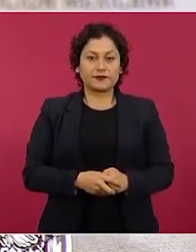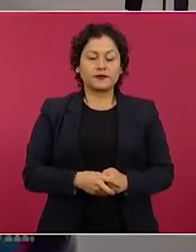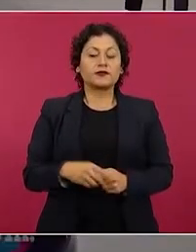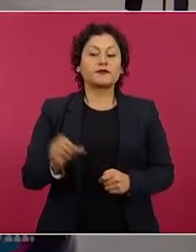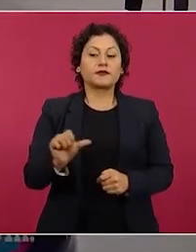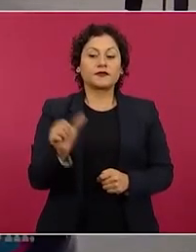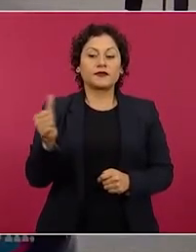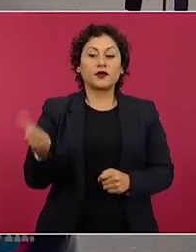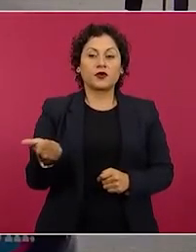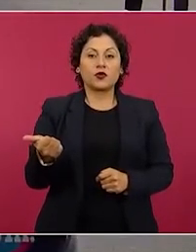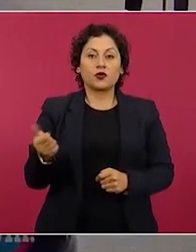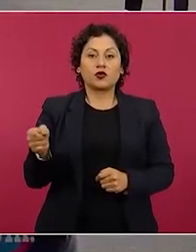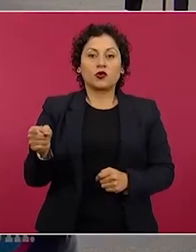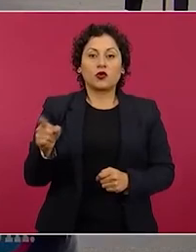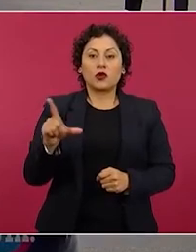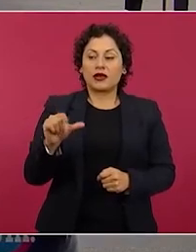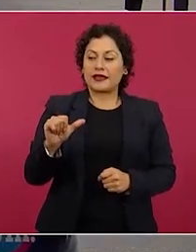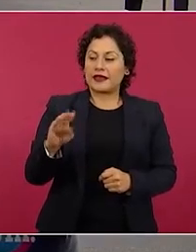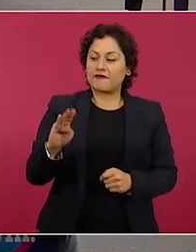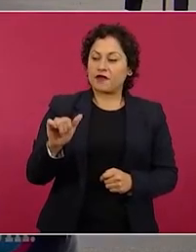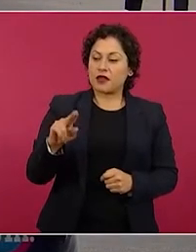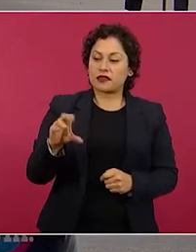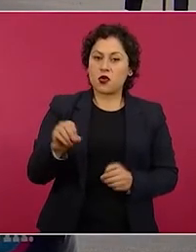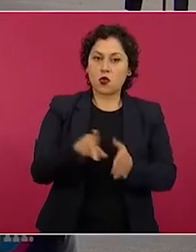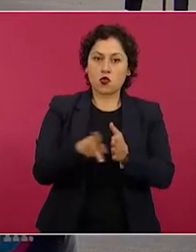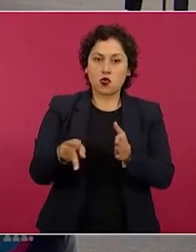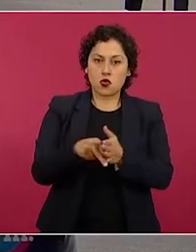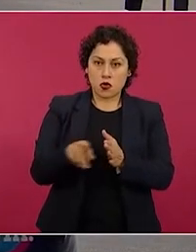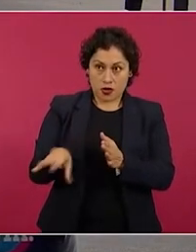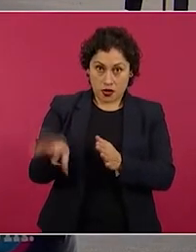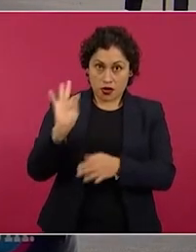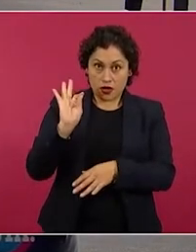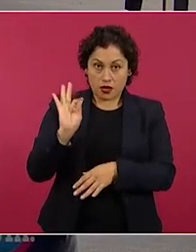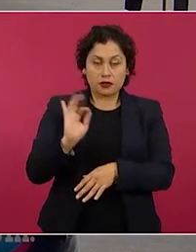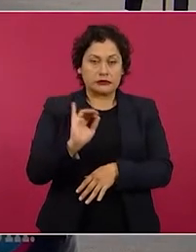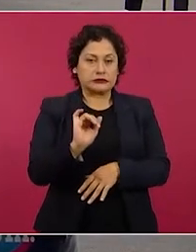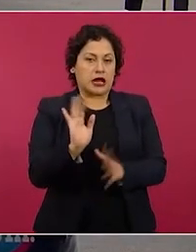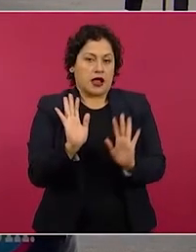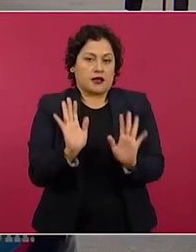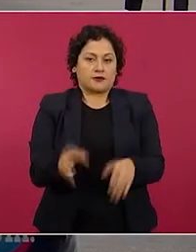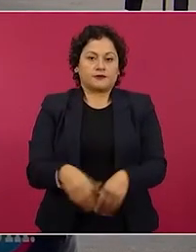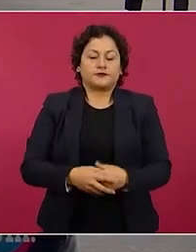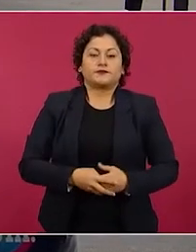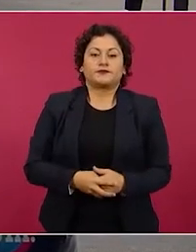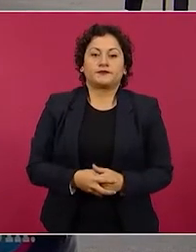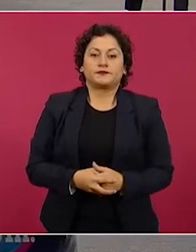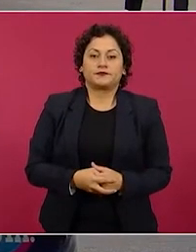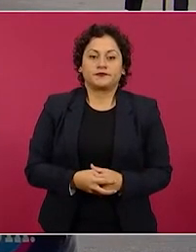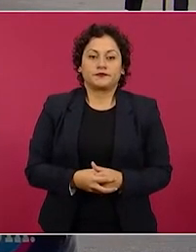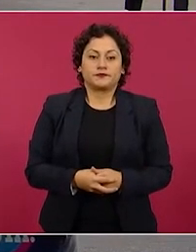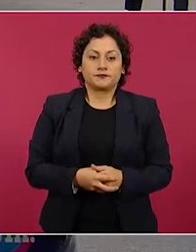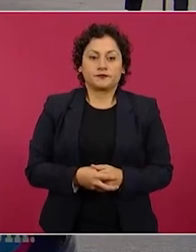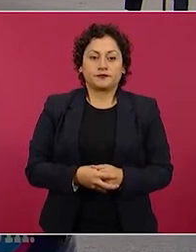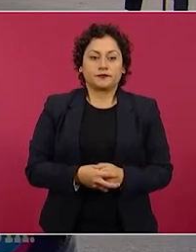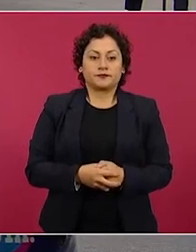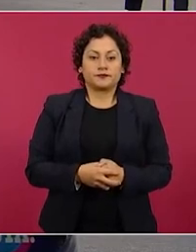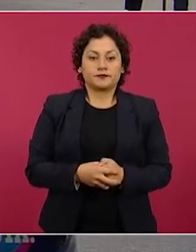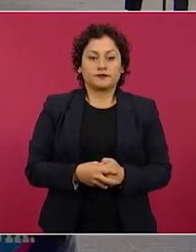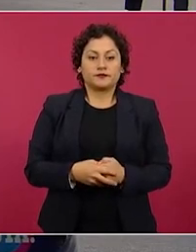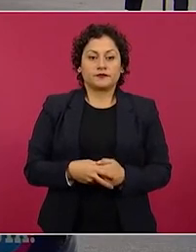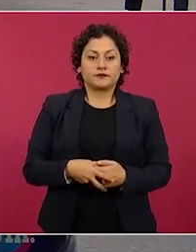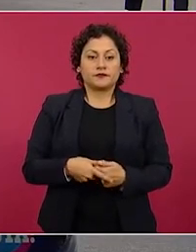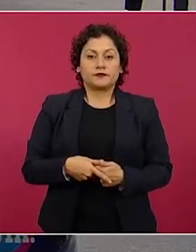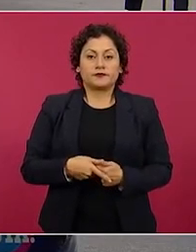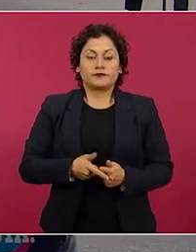el otro de Líbano no lo consiguieron? Sí, ya lo consiguieron. Ah, esto. ¿Es el de Líbano? Sí.